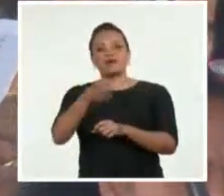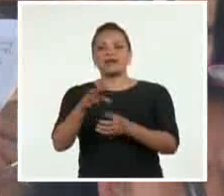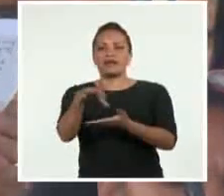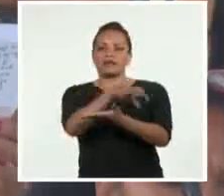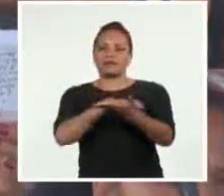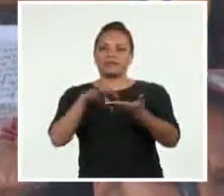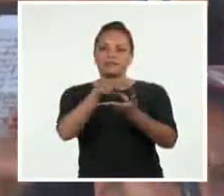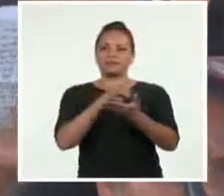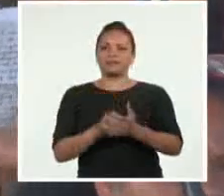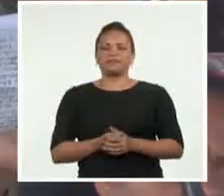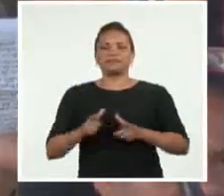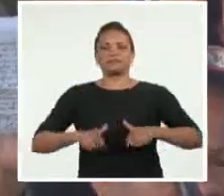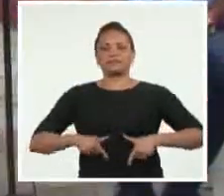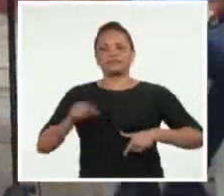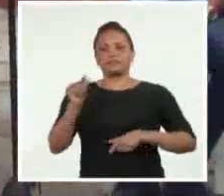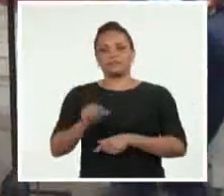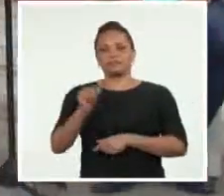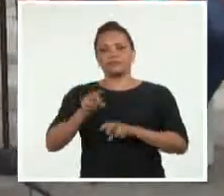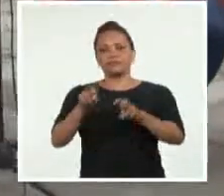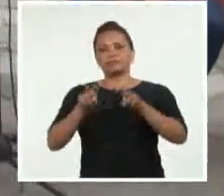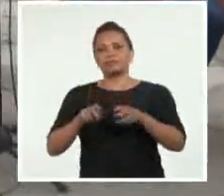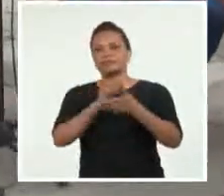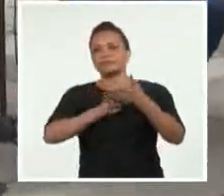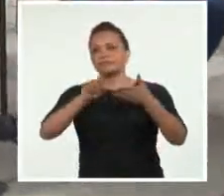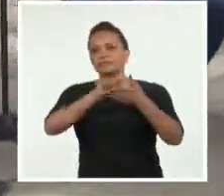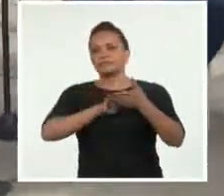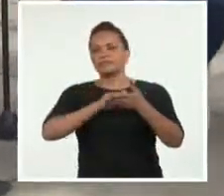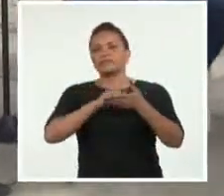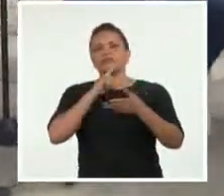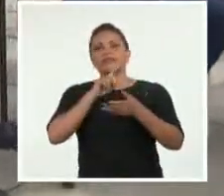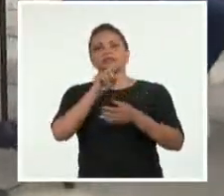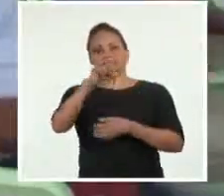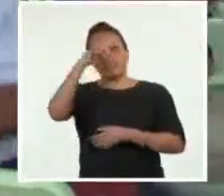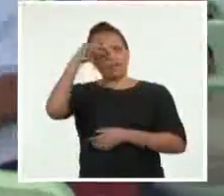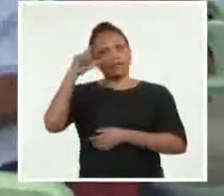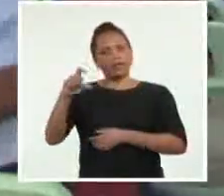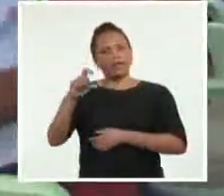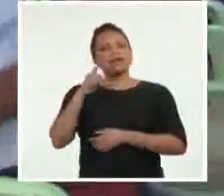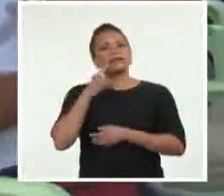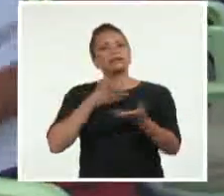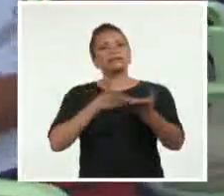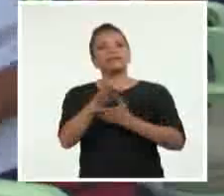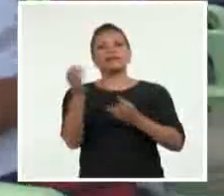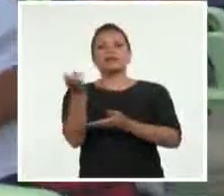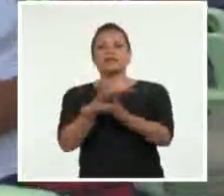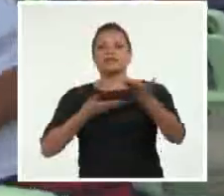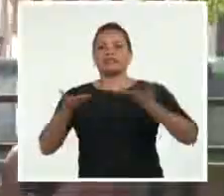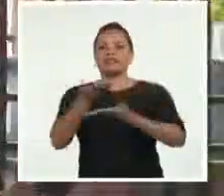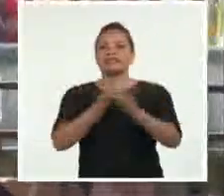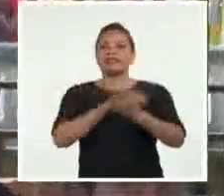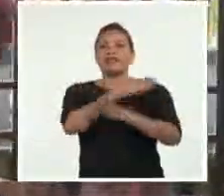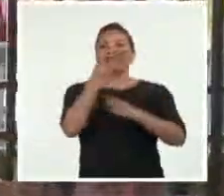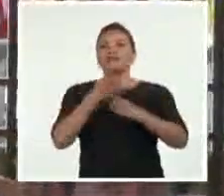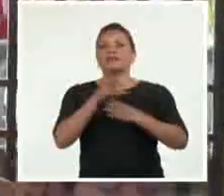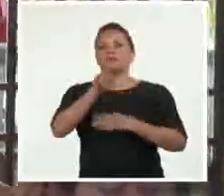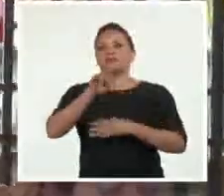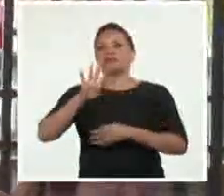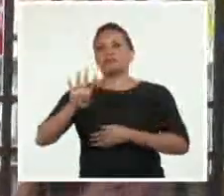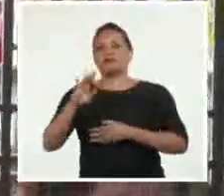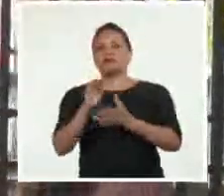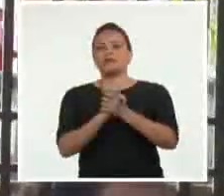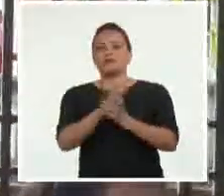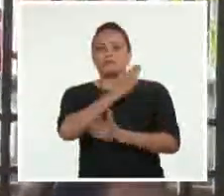candidatos a diputados a la Asamblea Nacional del Poder Popular por Santa Clara continuarán realizando este tipo de intercambios hasta el 24 de marzo.